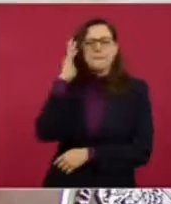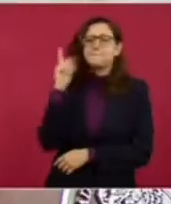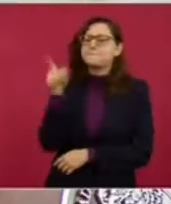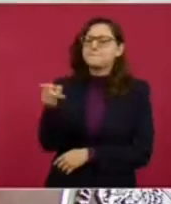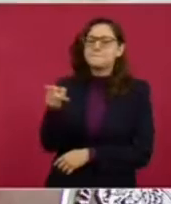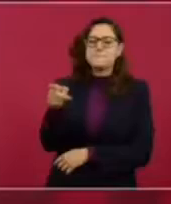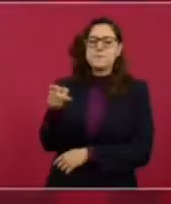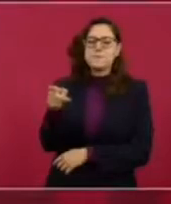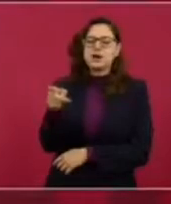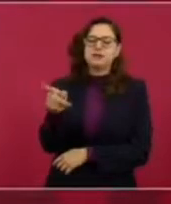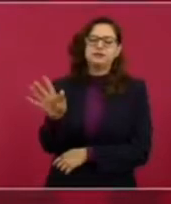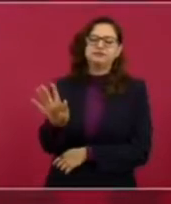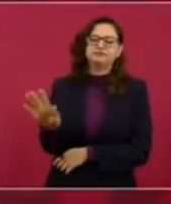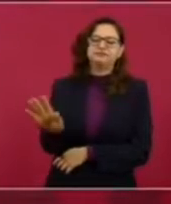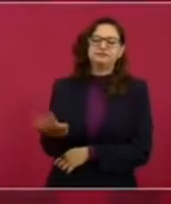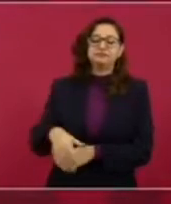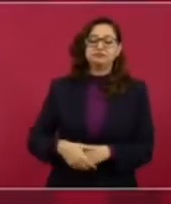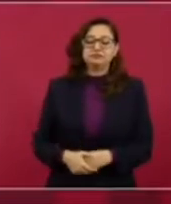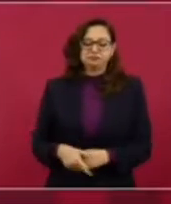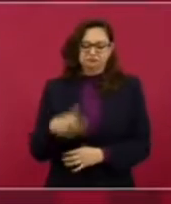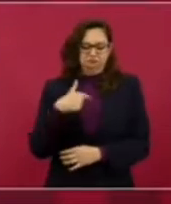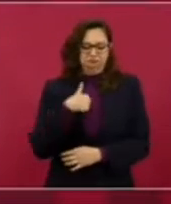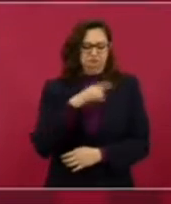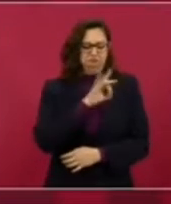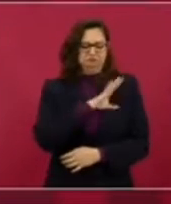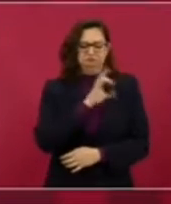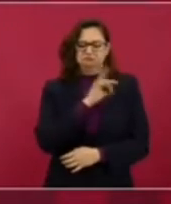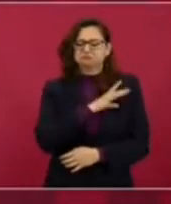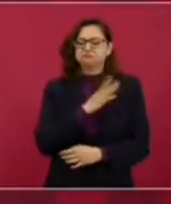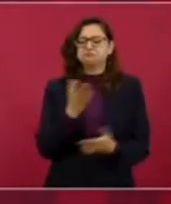No, el que nada debe, nada teme.